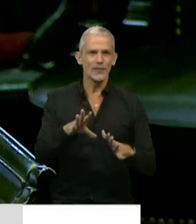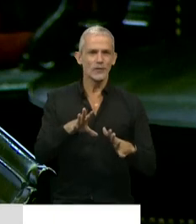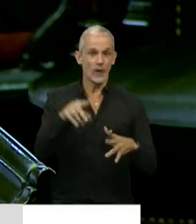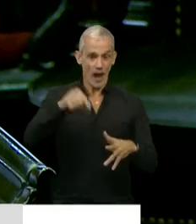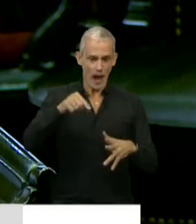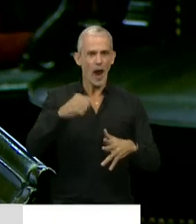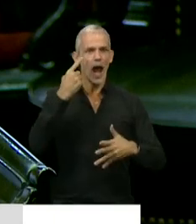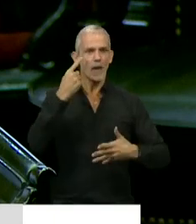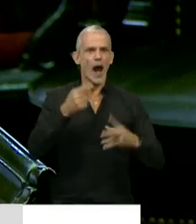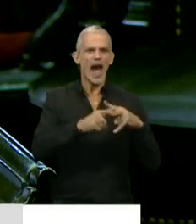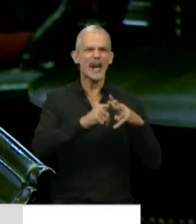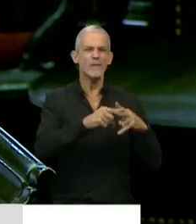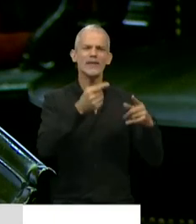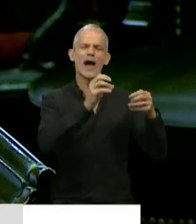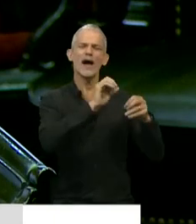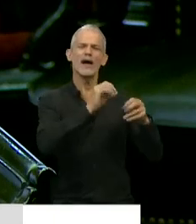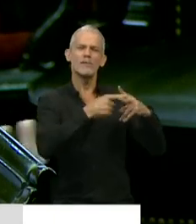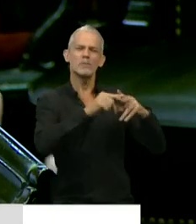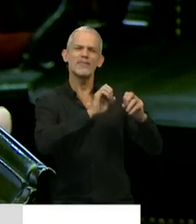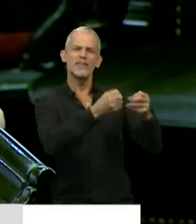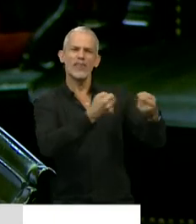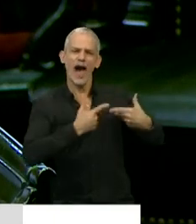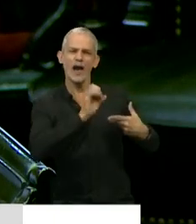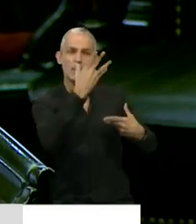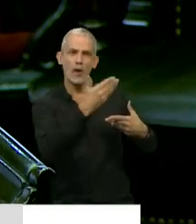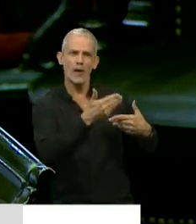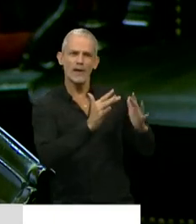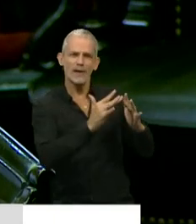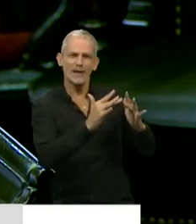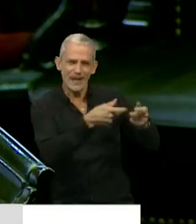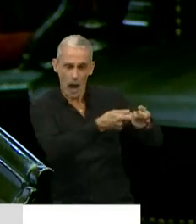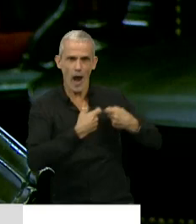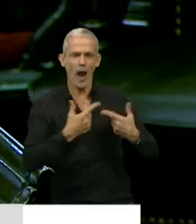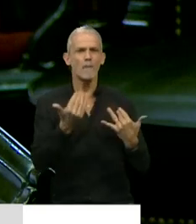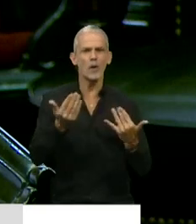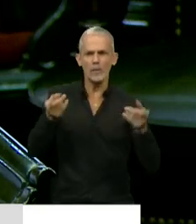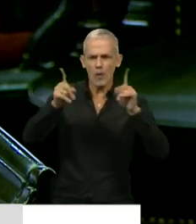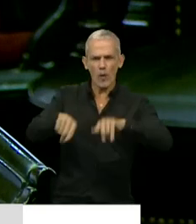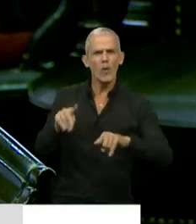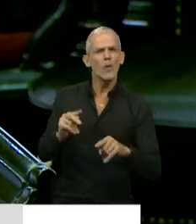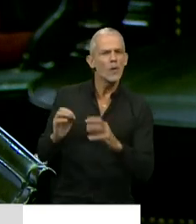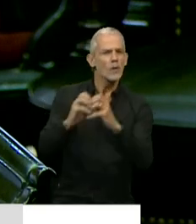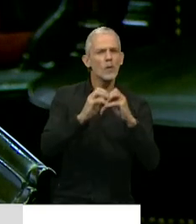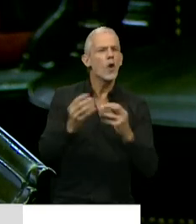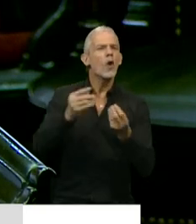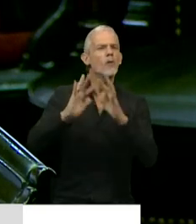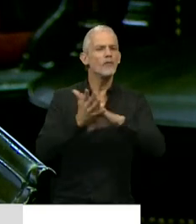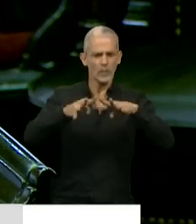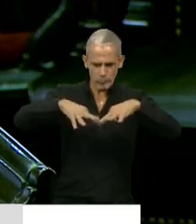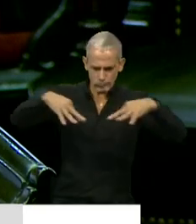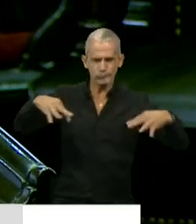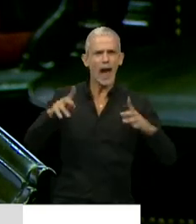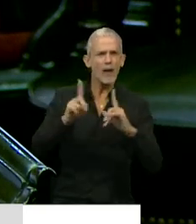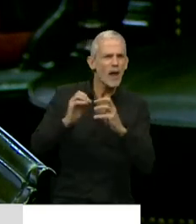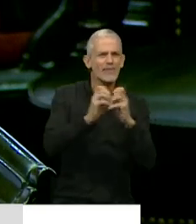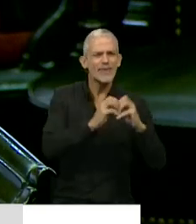a tener las herramientas que nos permiten pensar abiertamente, que podemos volver a plantearnos de qué manera llevar adelante algunas